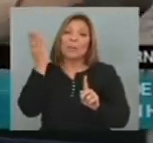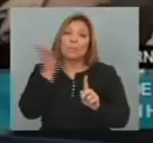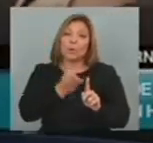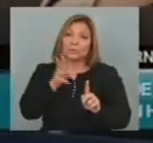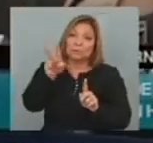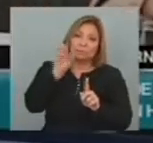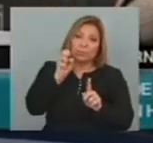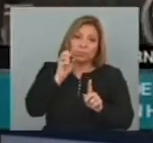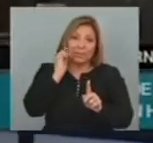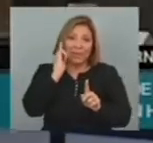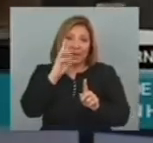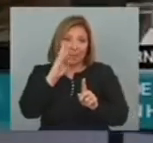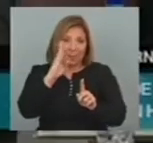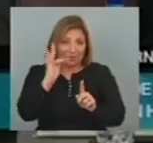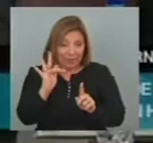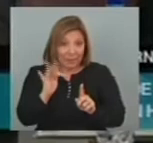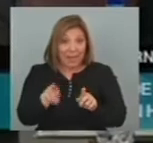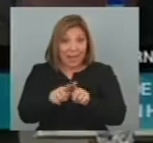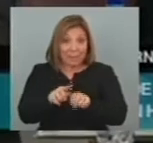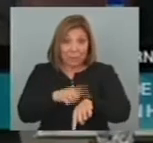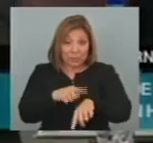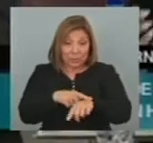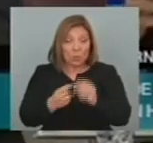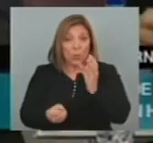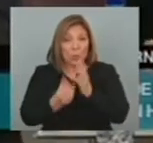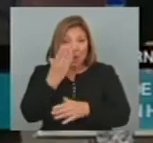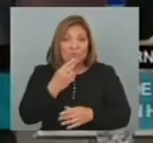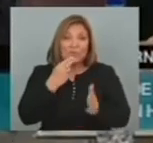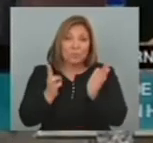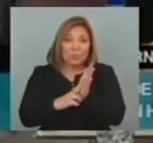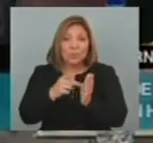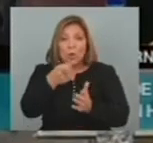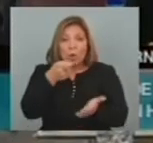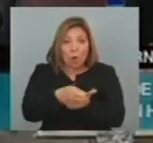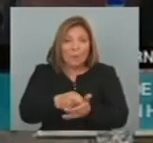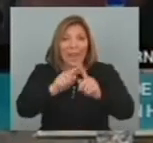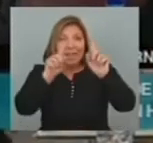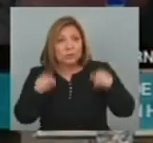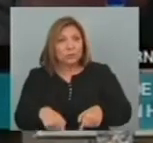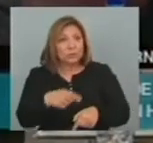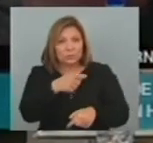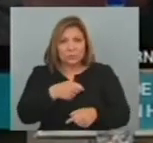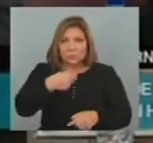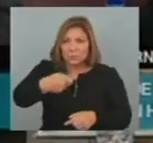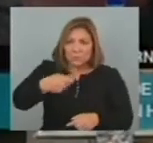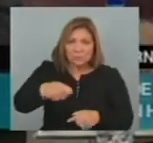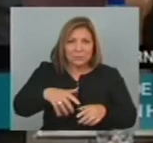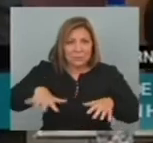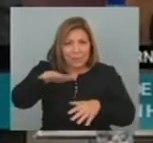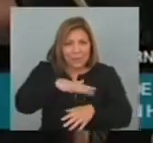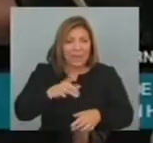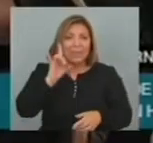el mínimo No imponible Paralelamente Nuevos impuestos Grabarán la compra Y venta de acciones De empresas Que no cotizan En los mercados Con un 15